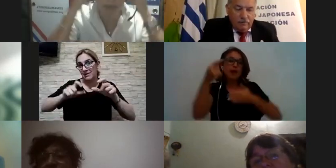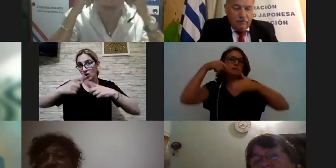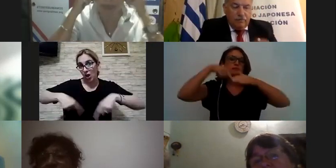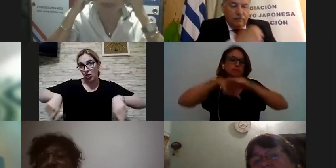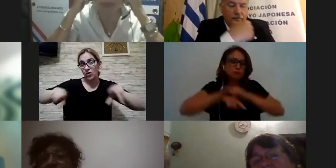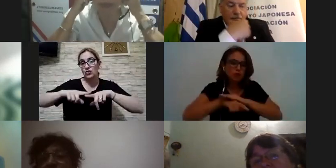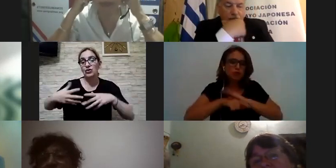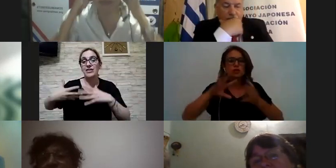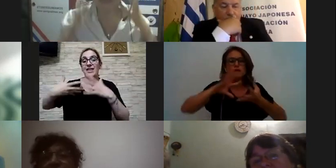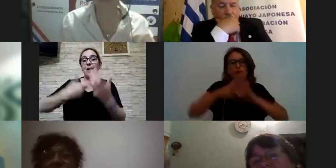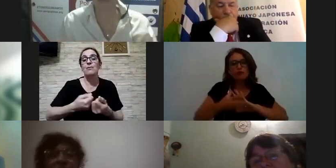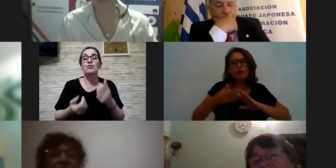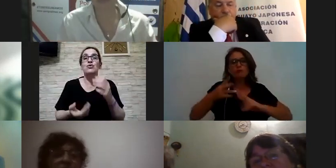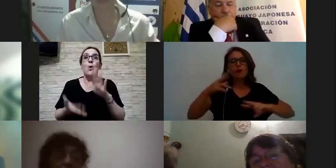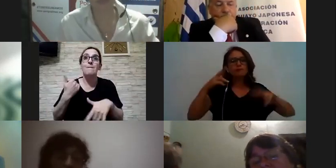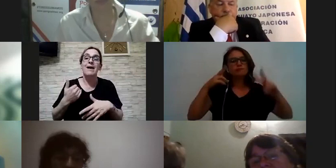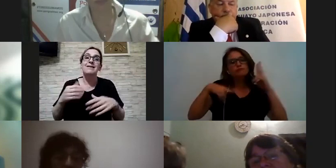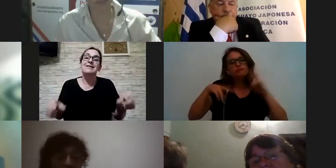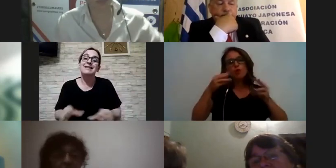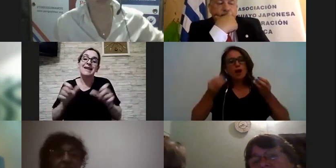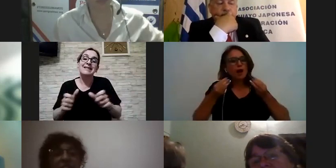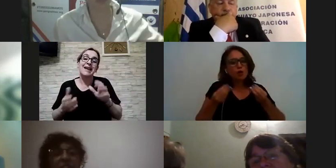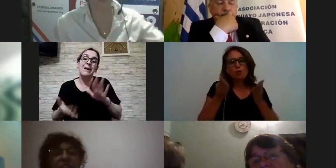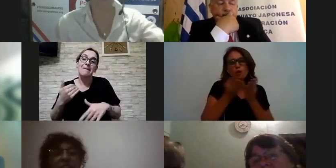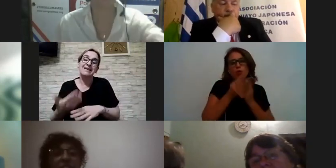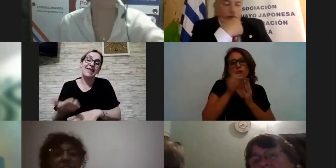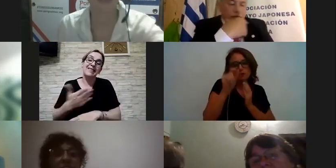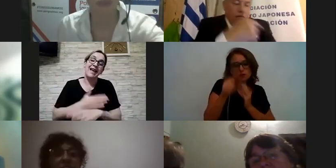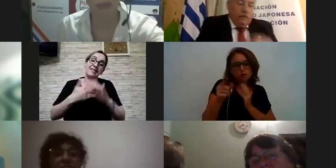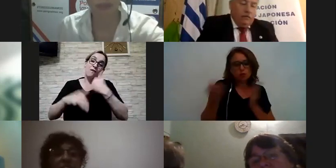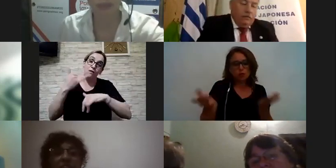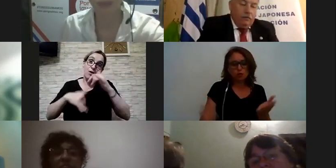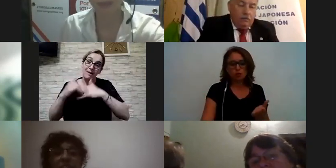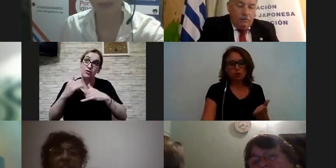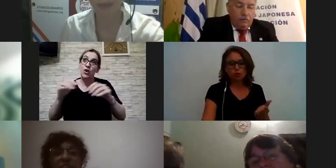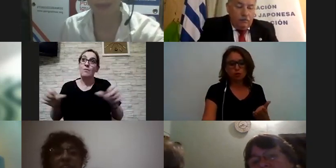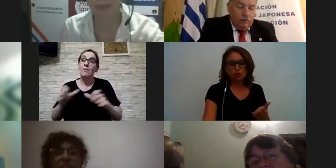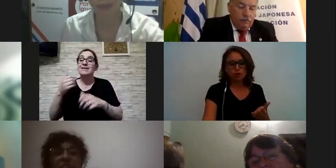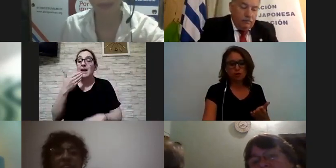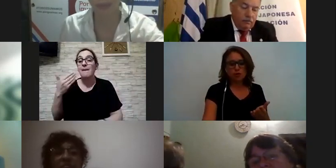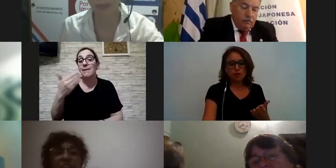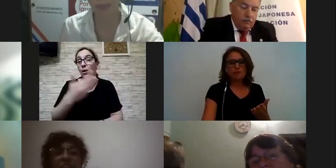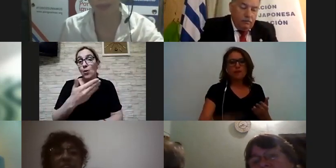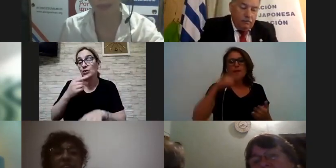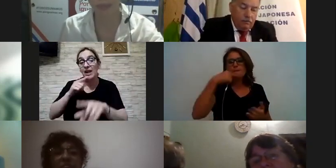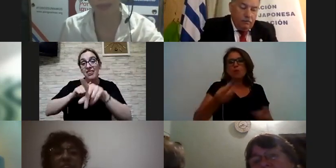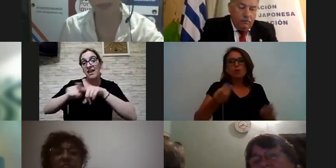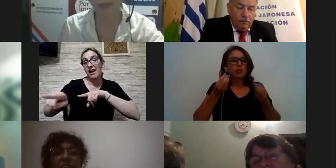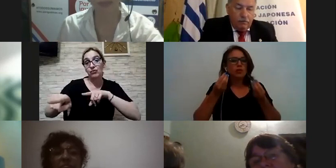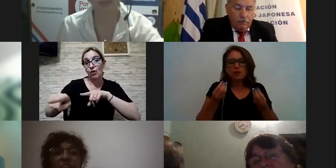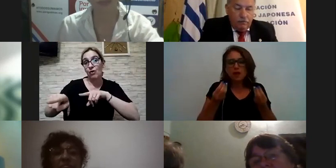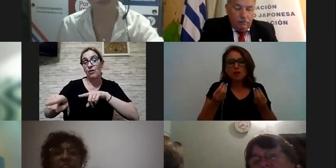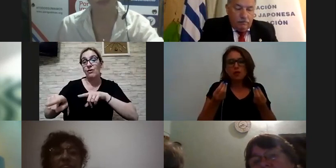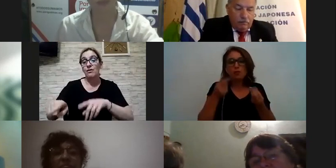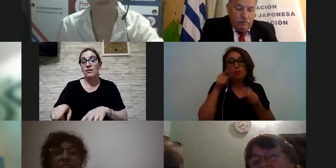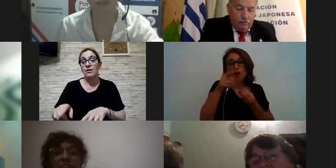en buscar información de de esos estudiantes se pueden hacer preguntas directamente a a los